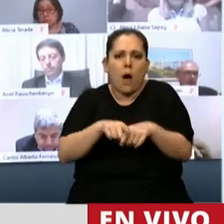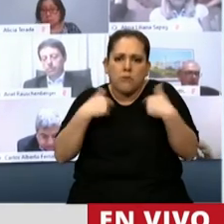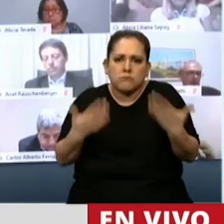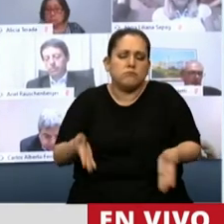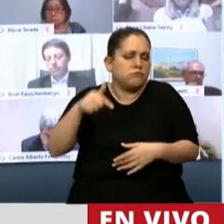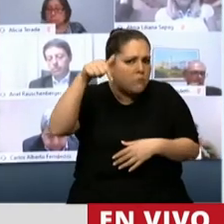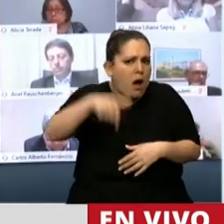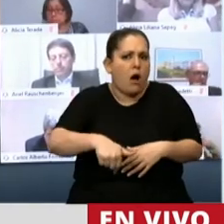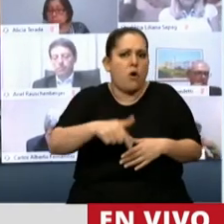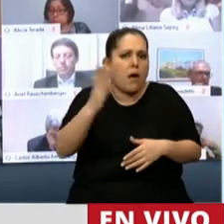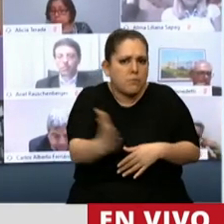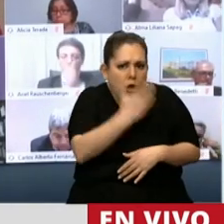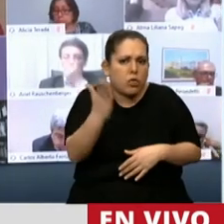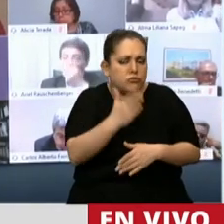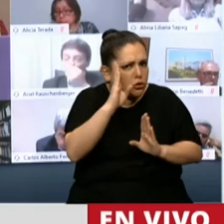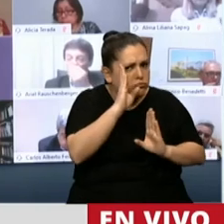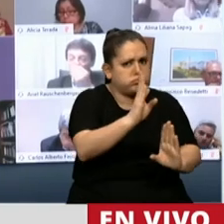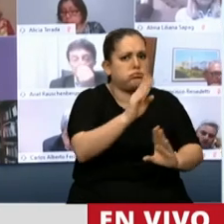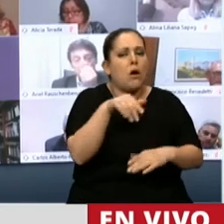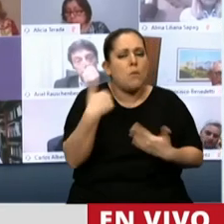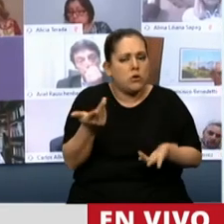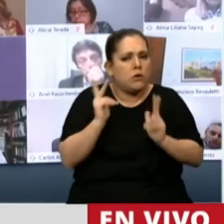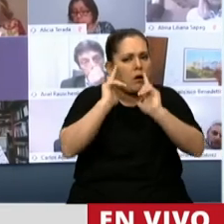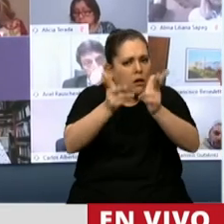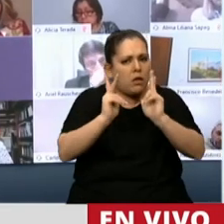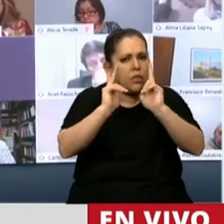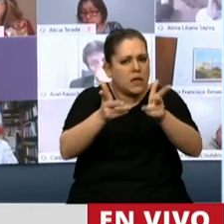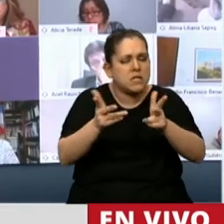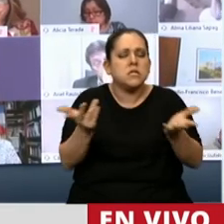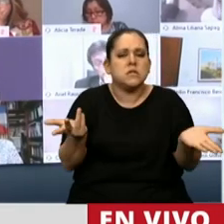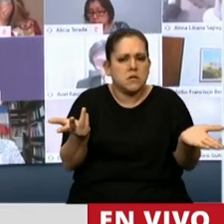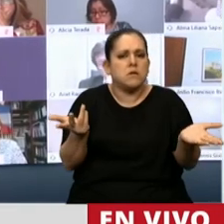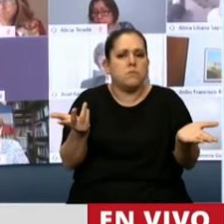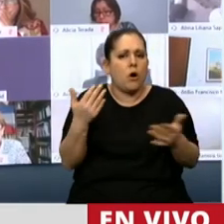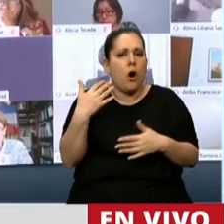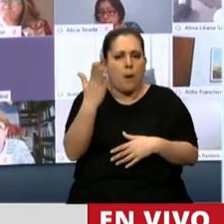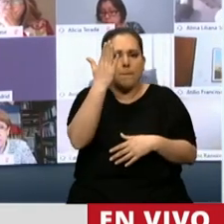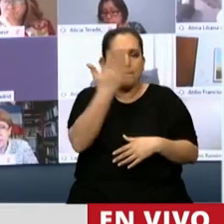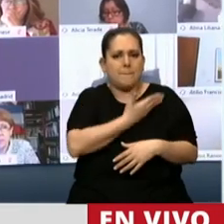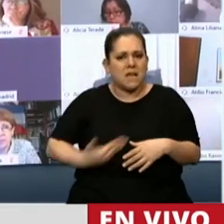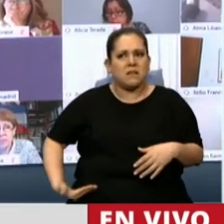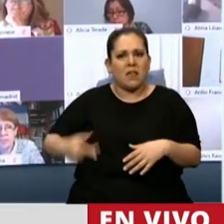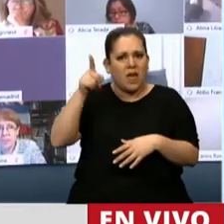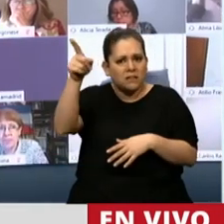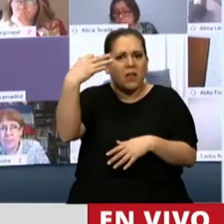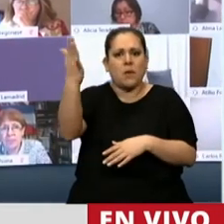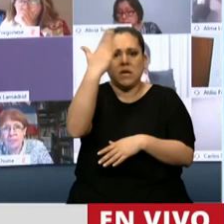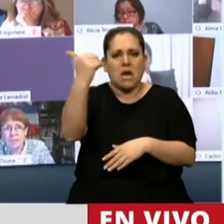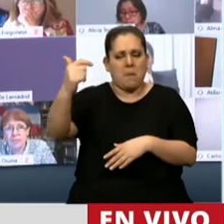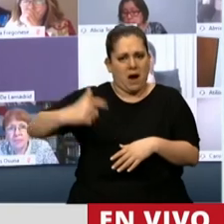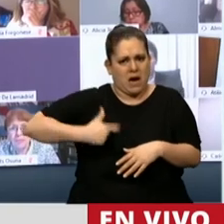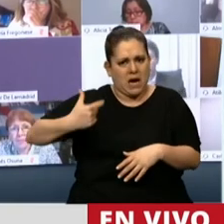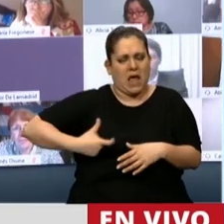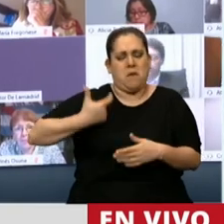productivo, y por eso lo venimos diciendo, es el presidente que tiene que convocar a los gremios, al sector